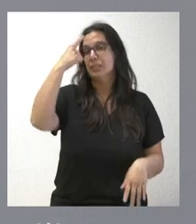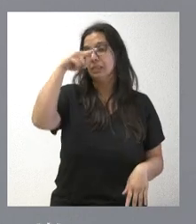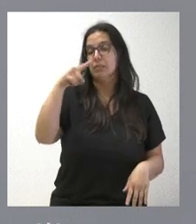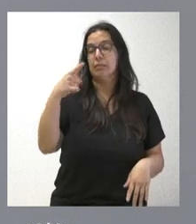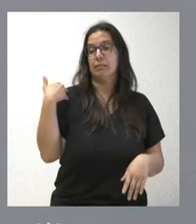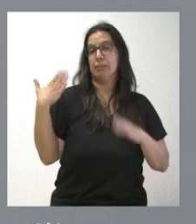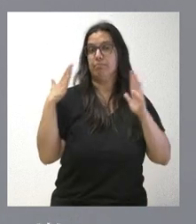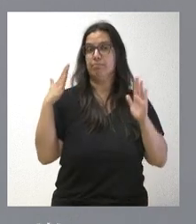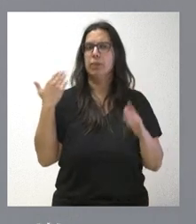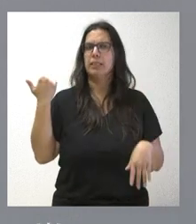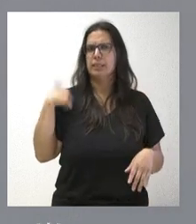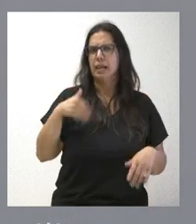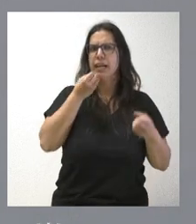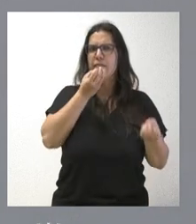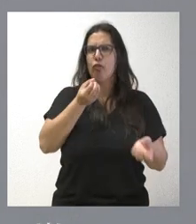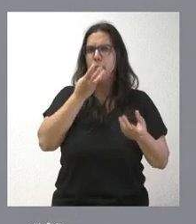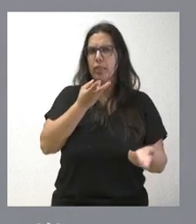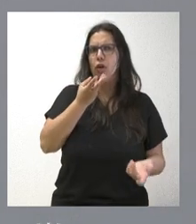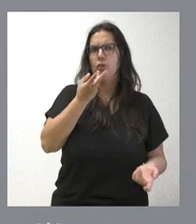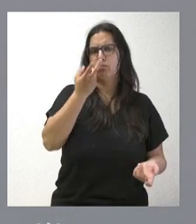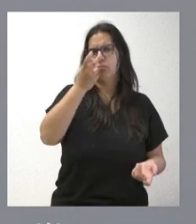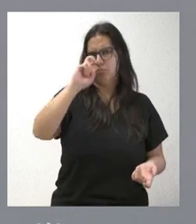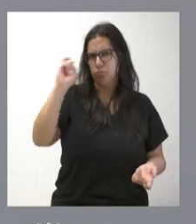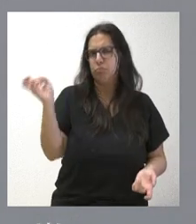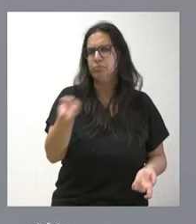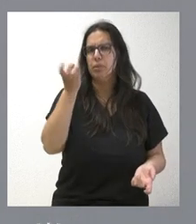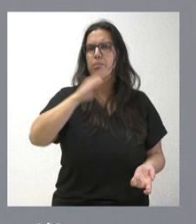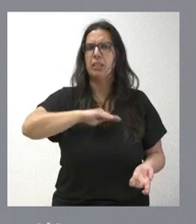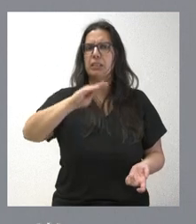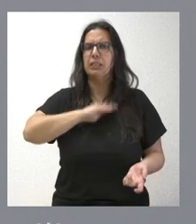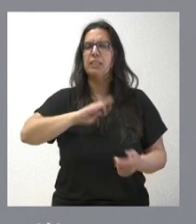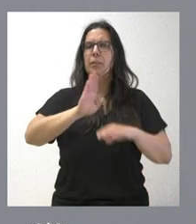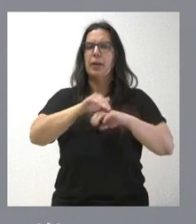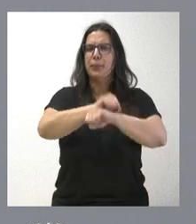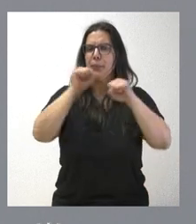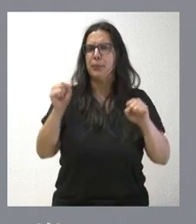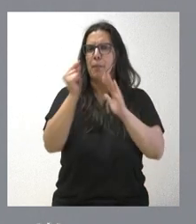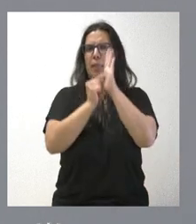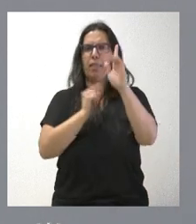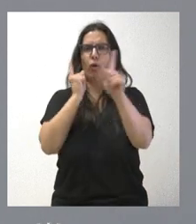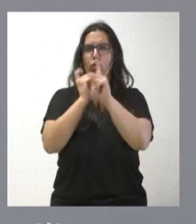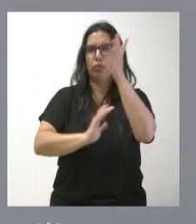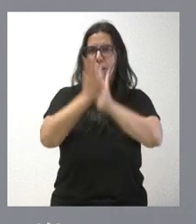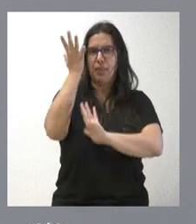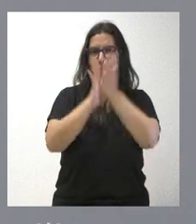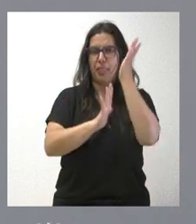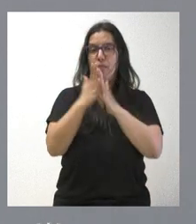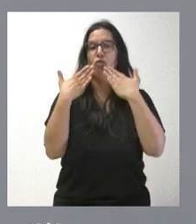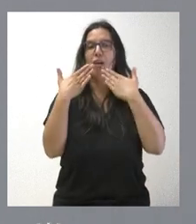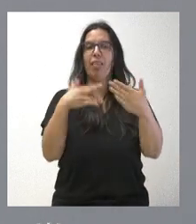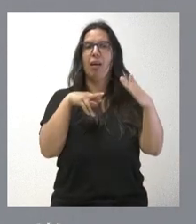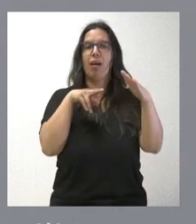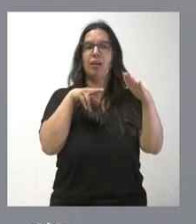últimos tiempos hemos dado ya bastantes informaciones en materia de reforzar las medidas para incendios a través de nuevos recursos,